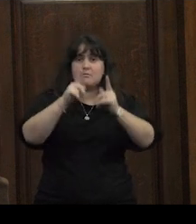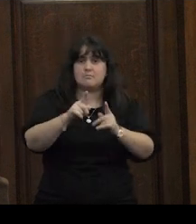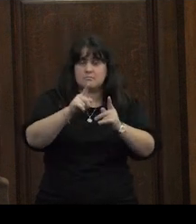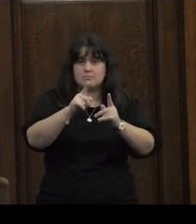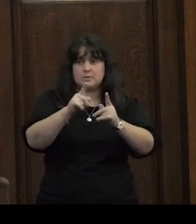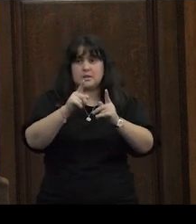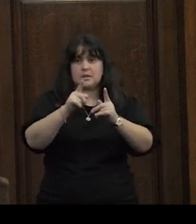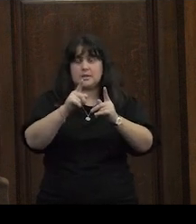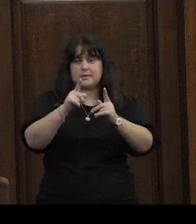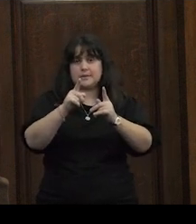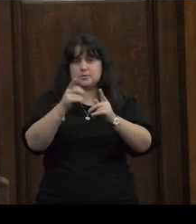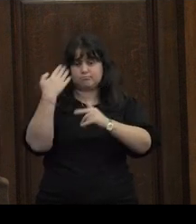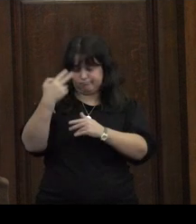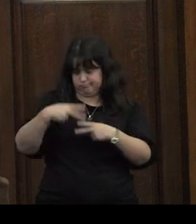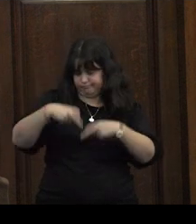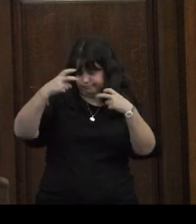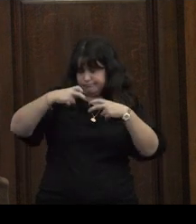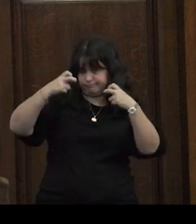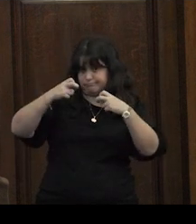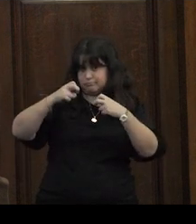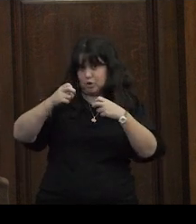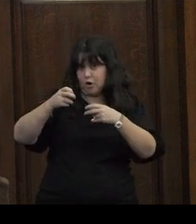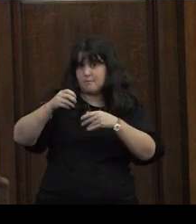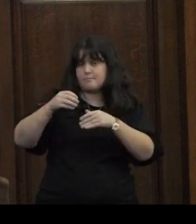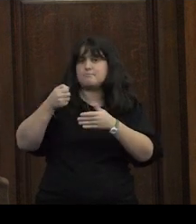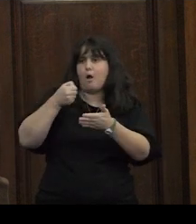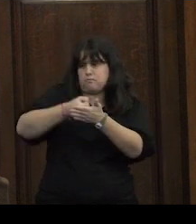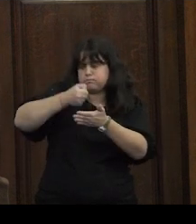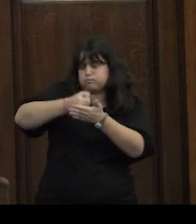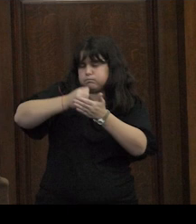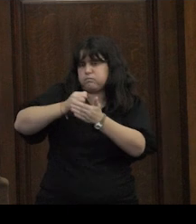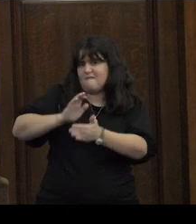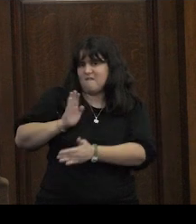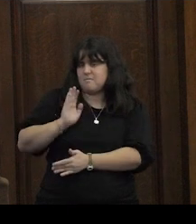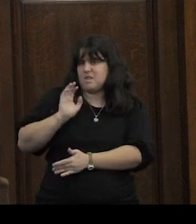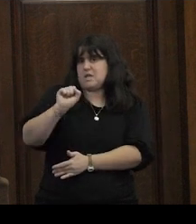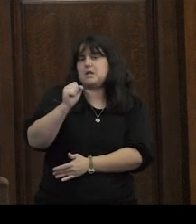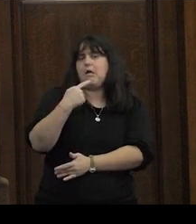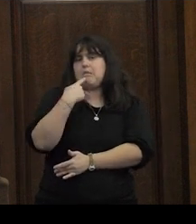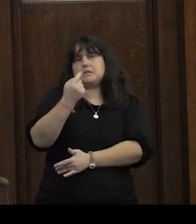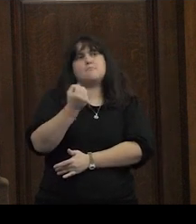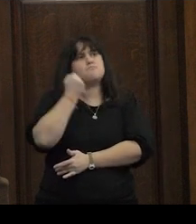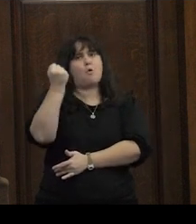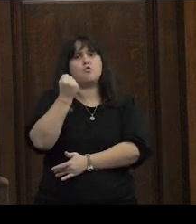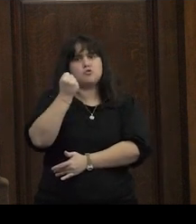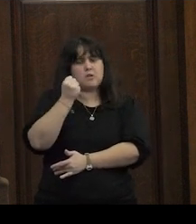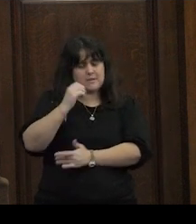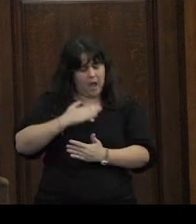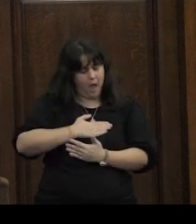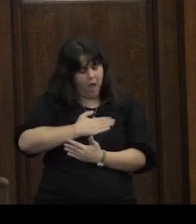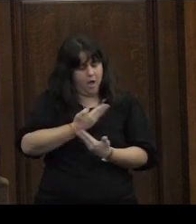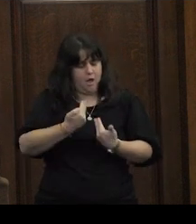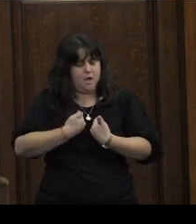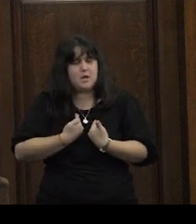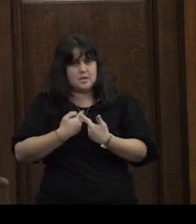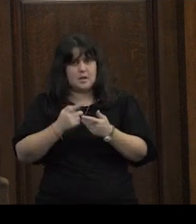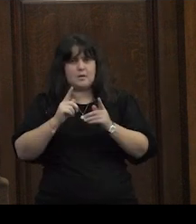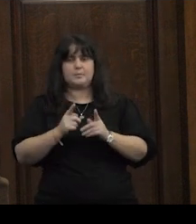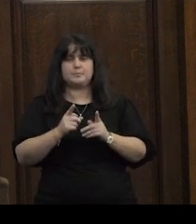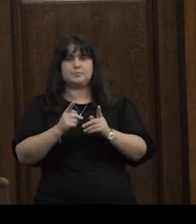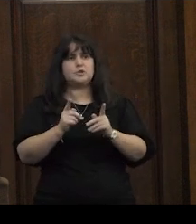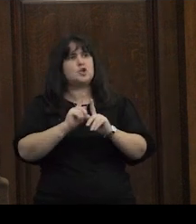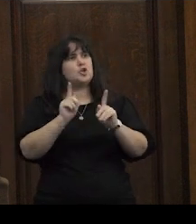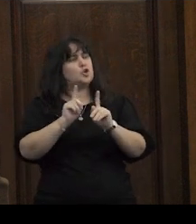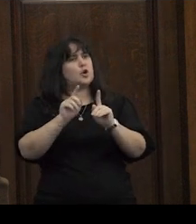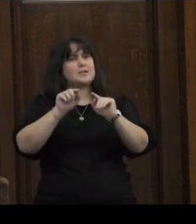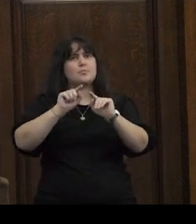incluso también yo en mi investigación con activistas feministas recuperan la importancia de la autoestima y el amor propio